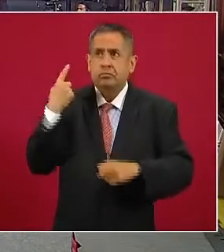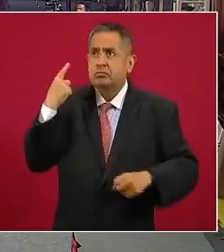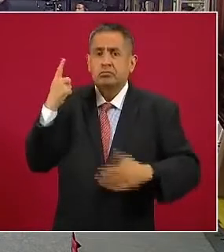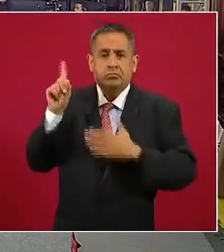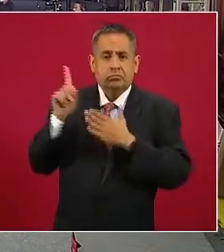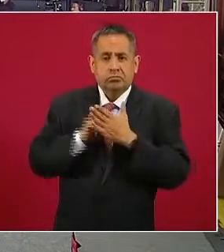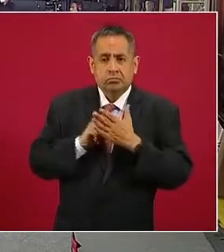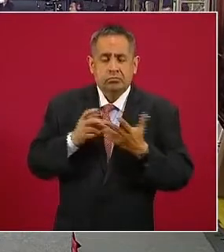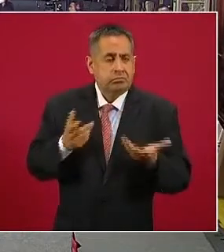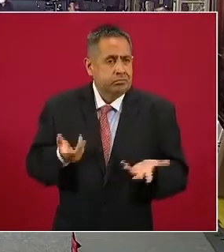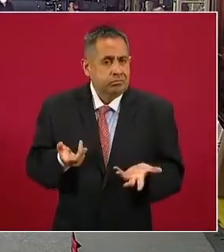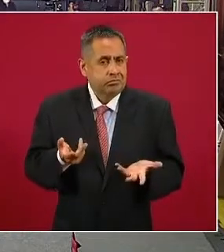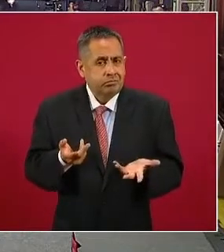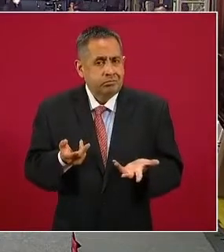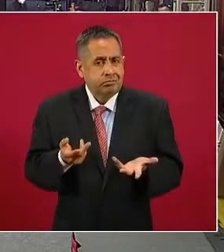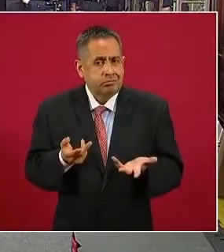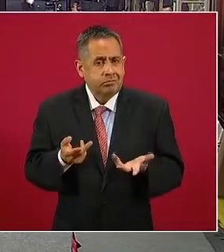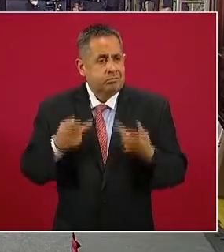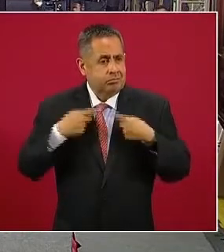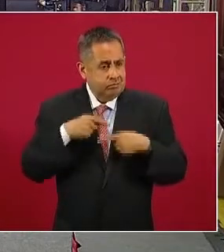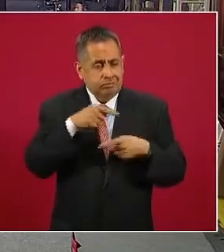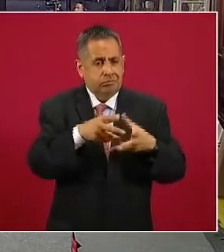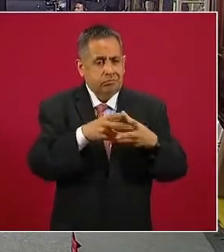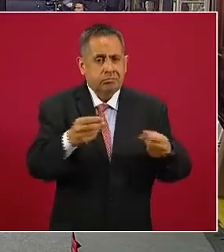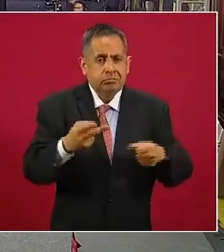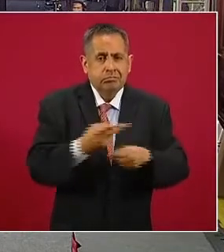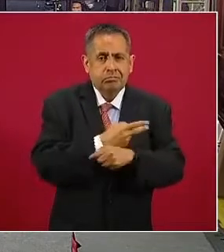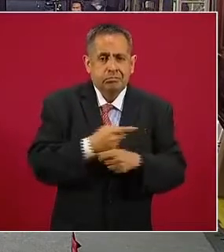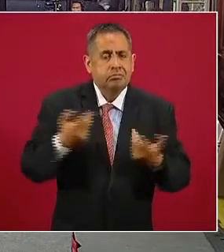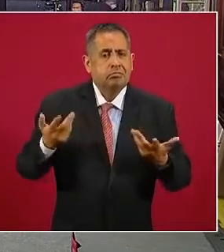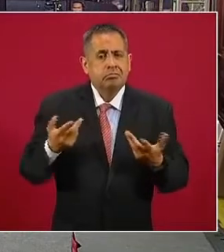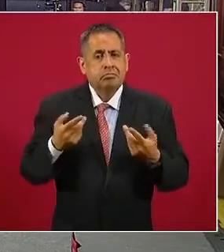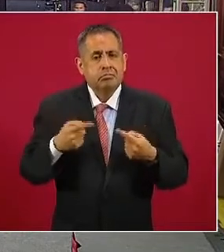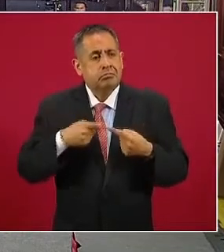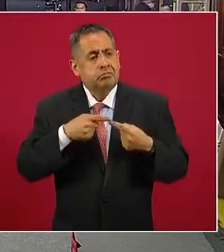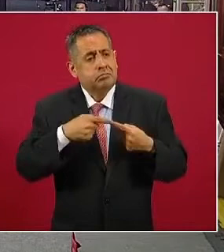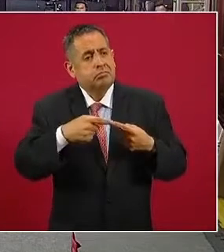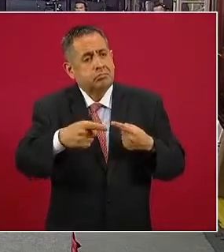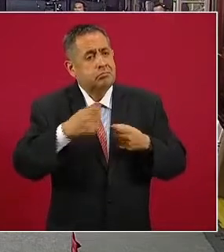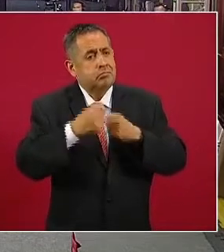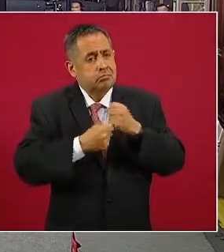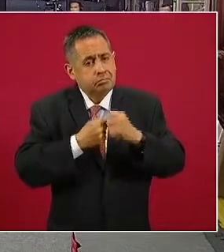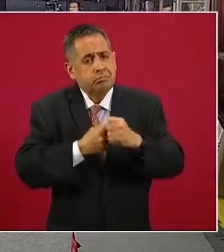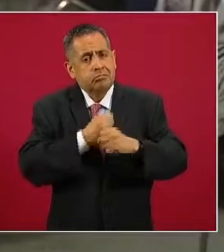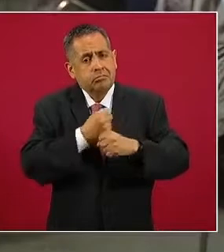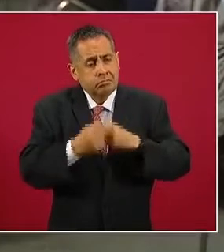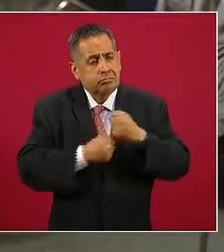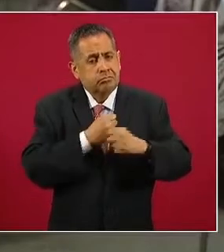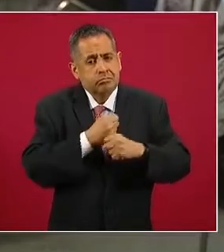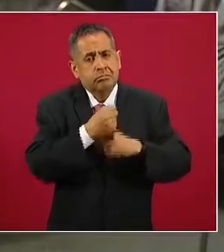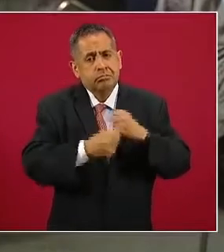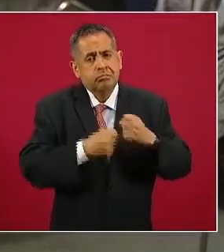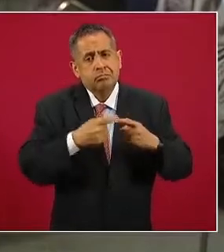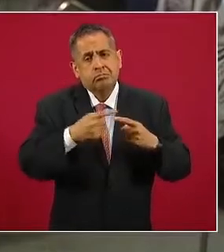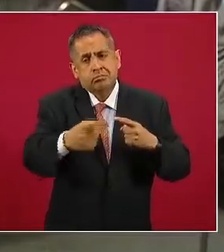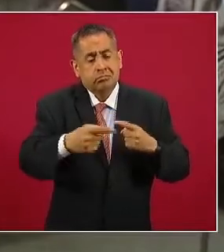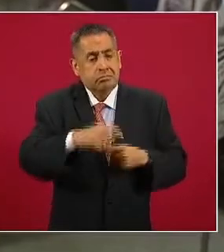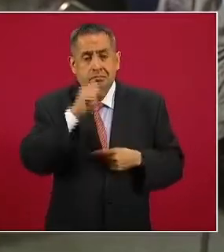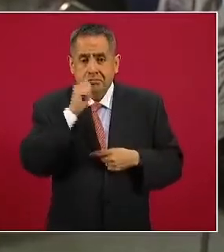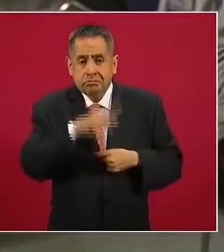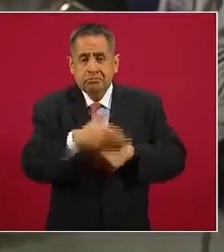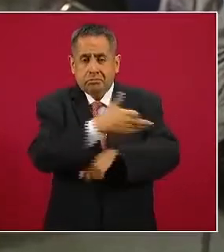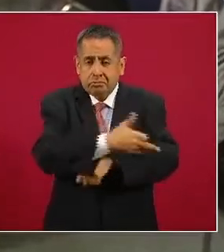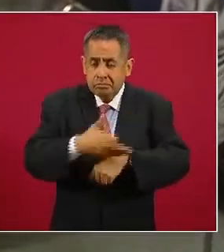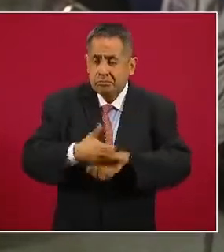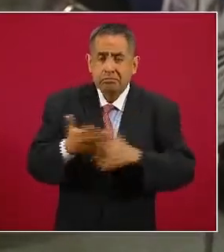para personas que se sabe que estuvieron ahí que no pasará en los casos que pasan años y años ya como lo planteaba la compañera que son los propios familiares